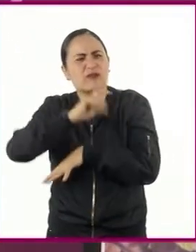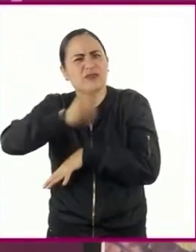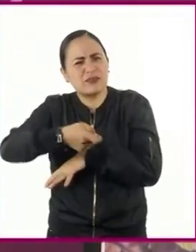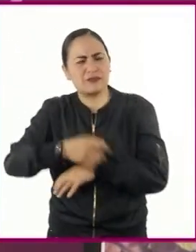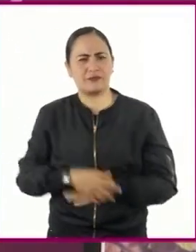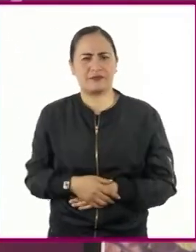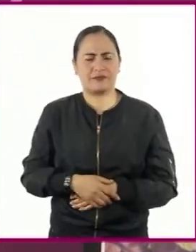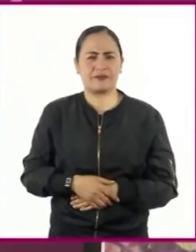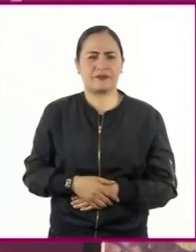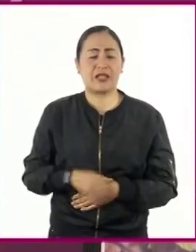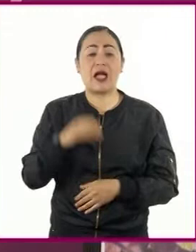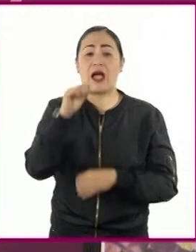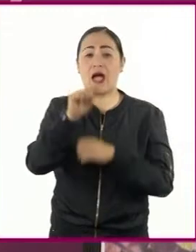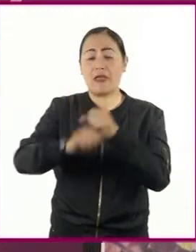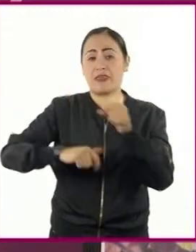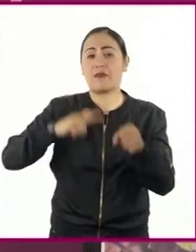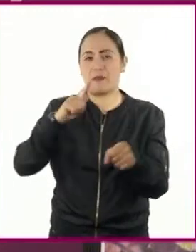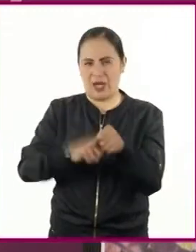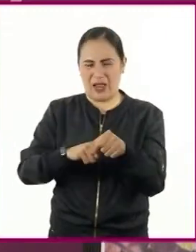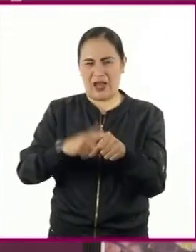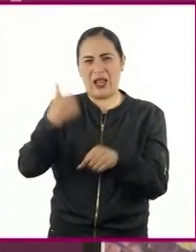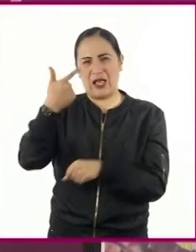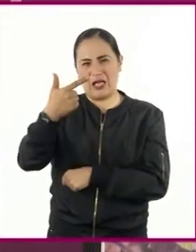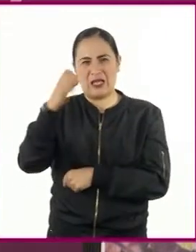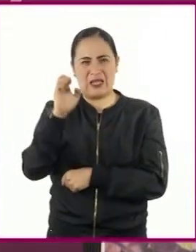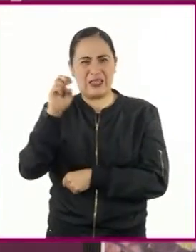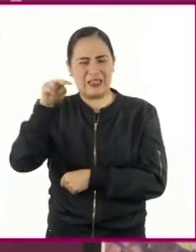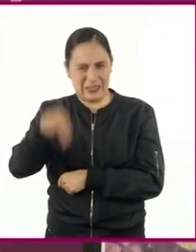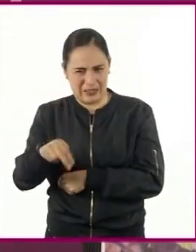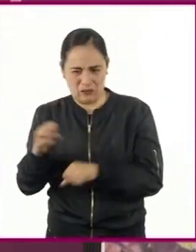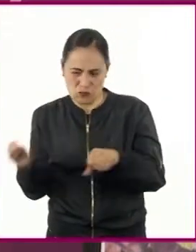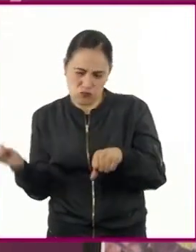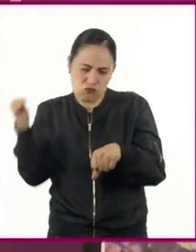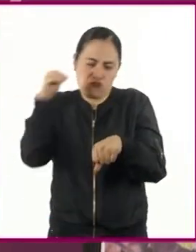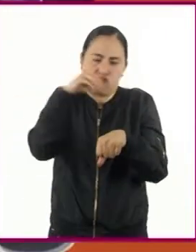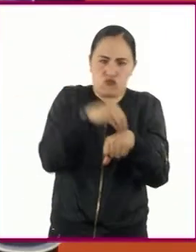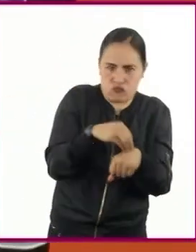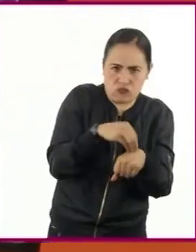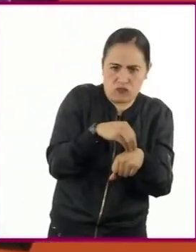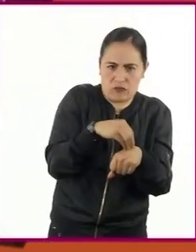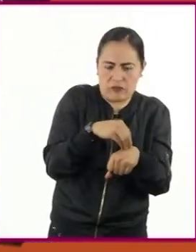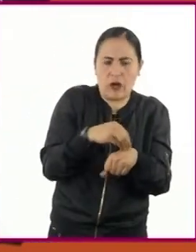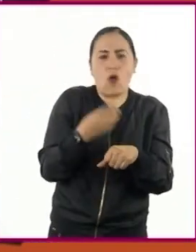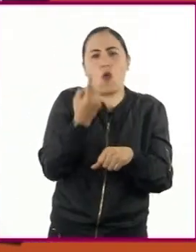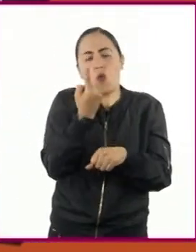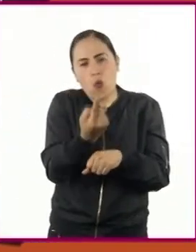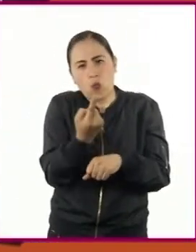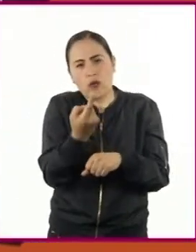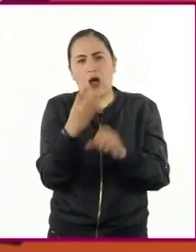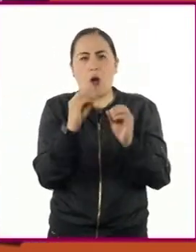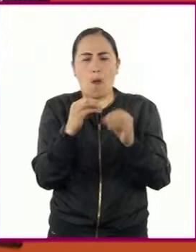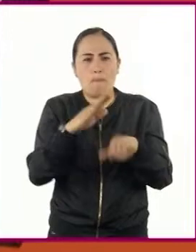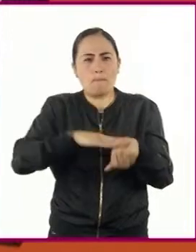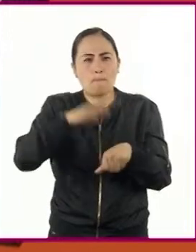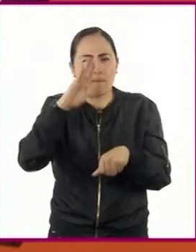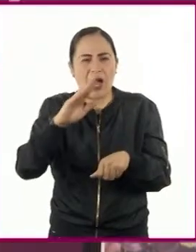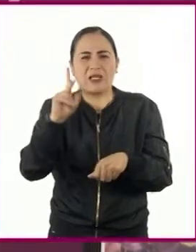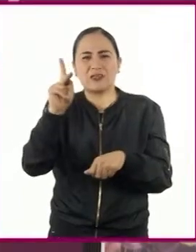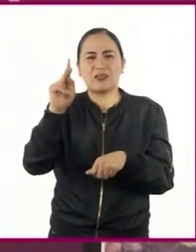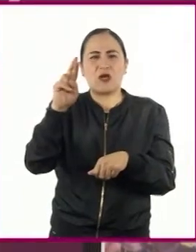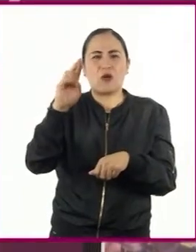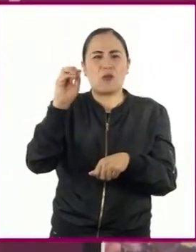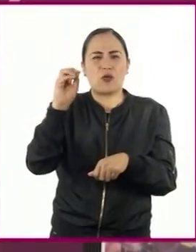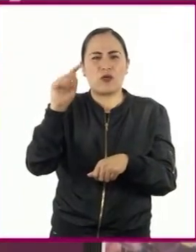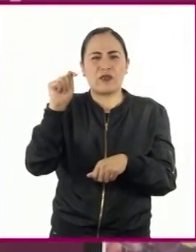transgénicos, que como resultado de la inserción del transgen, producen una o más proteínas en la leche, se